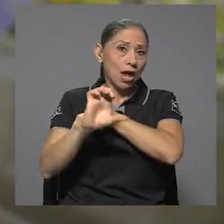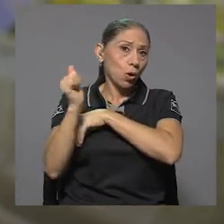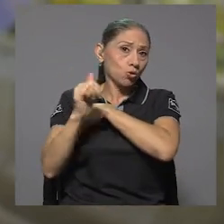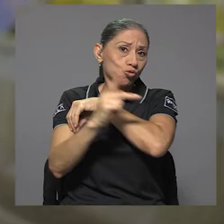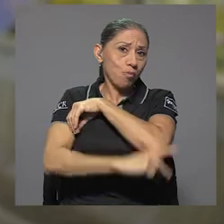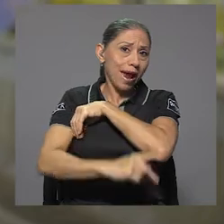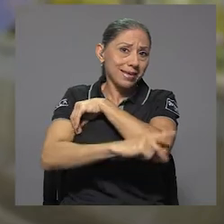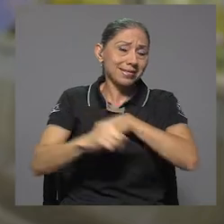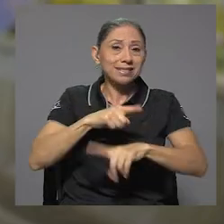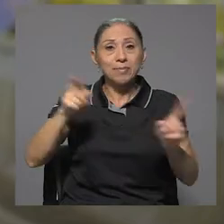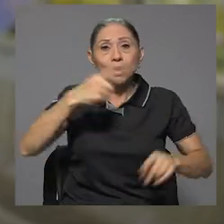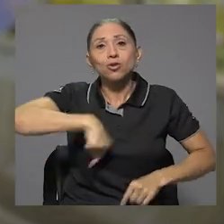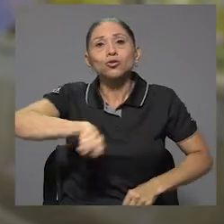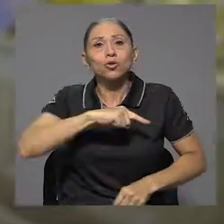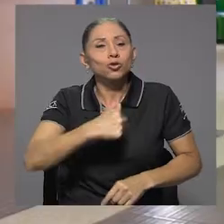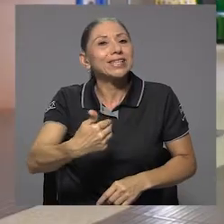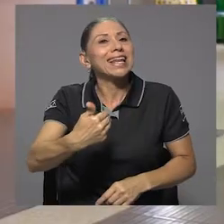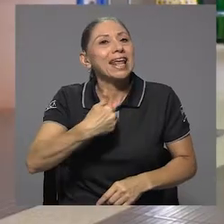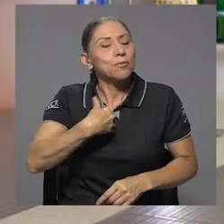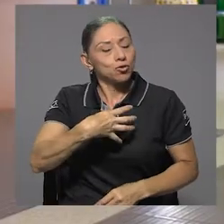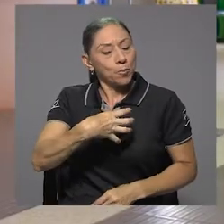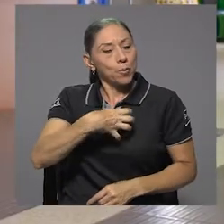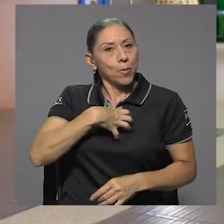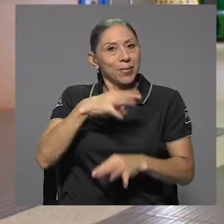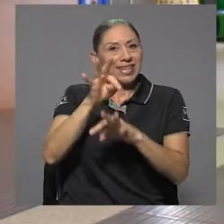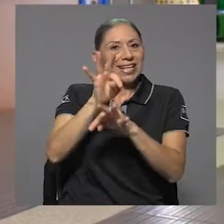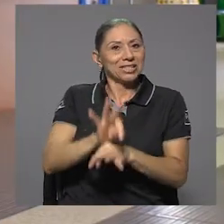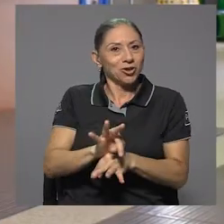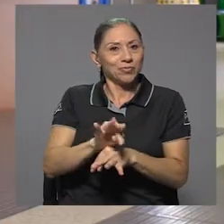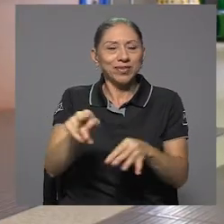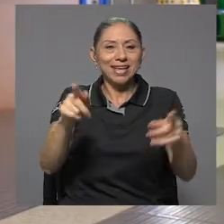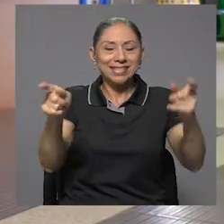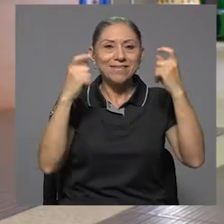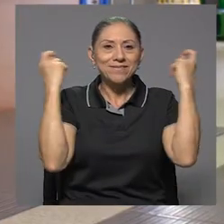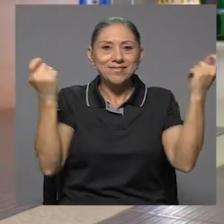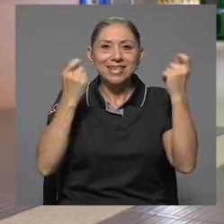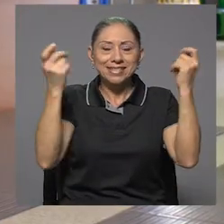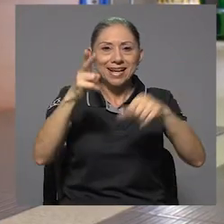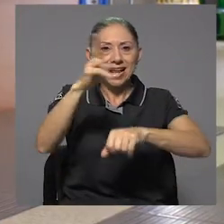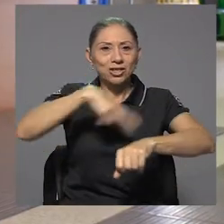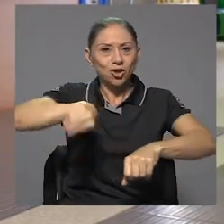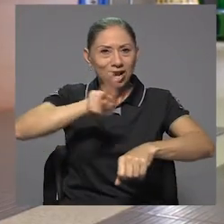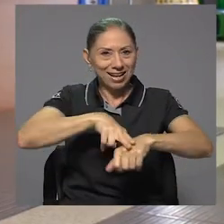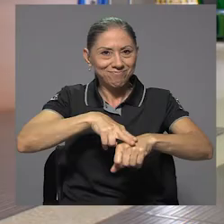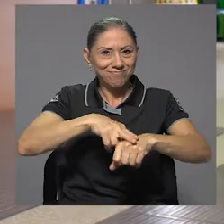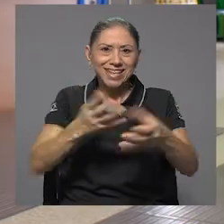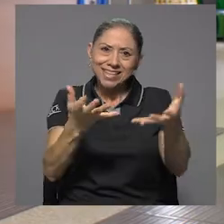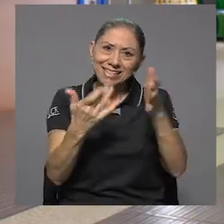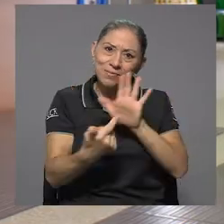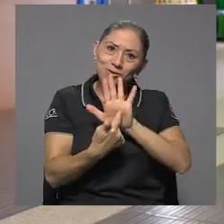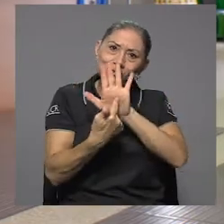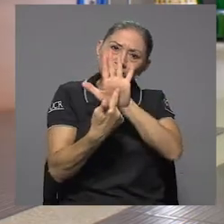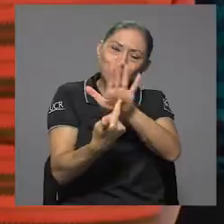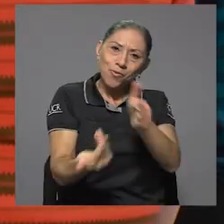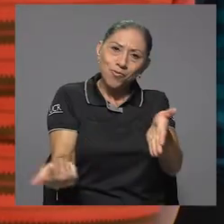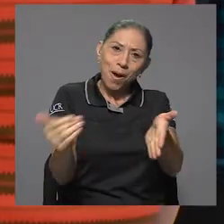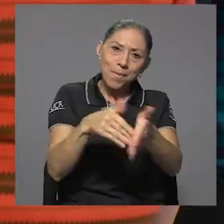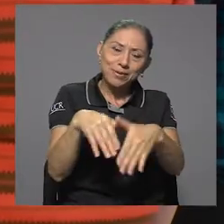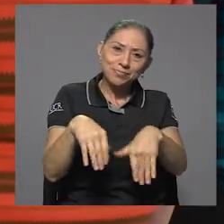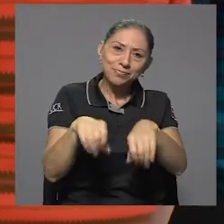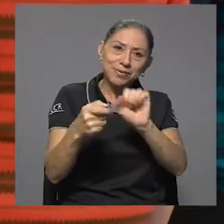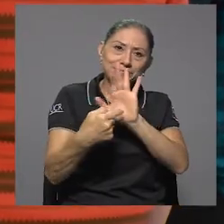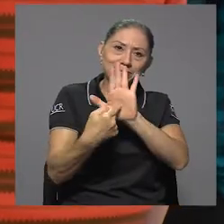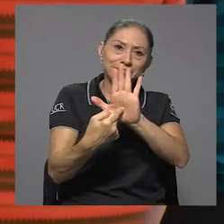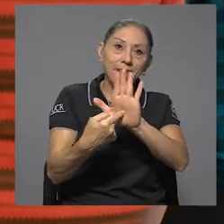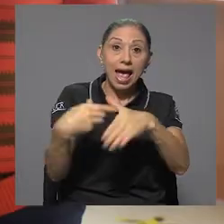nosotros tenemos nuestra tradición, que es esta fiesta nacional y quisimos rescatarlo. Para llevar